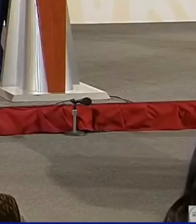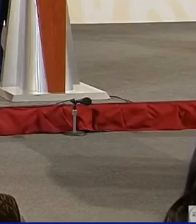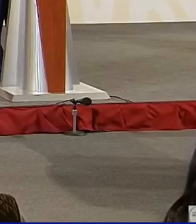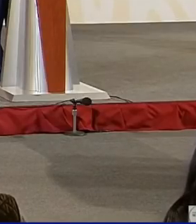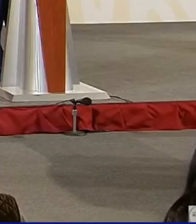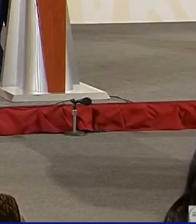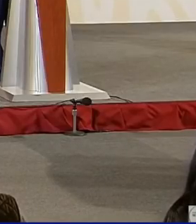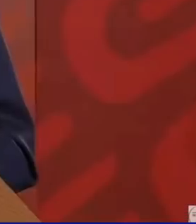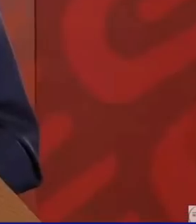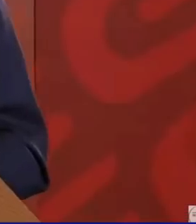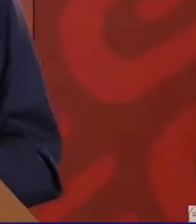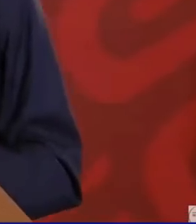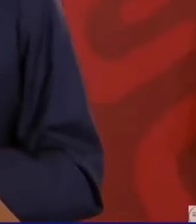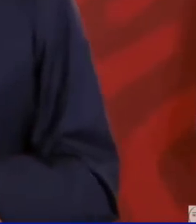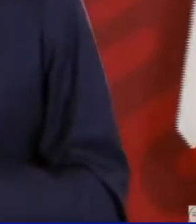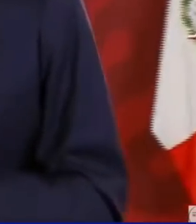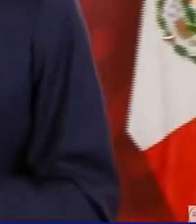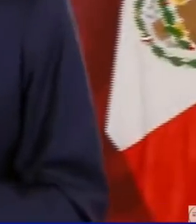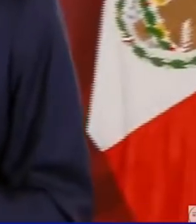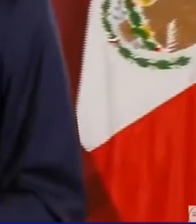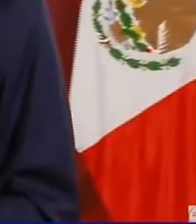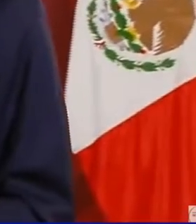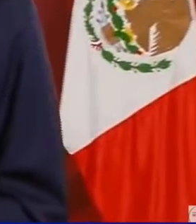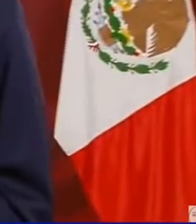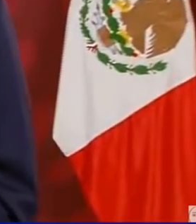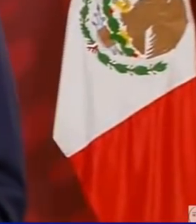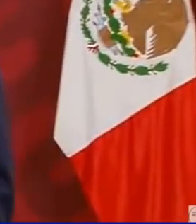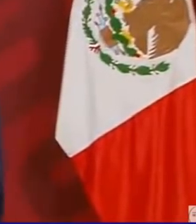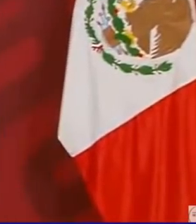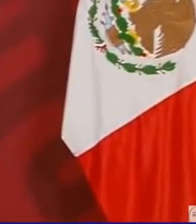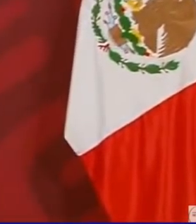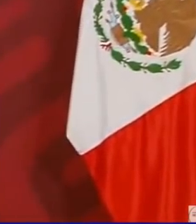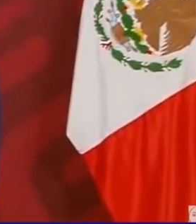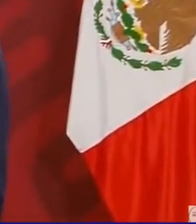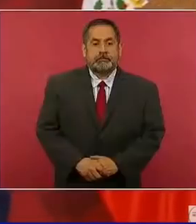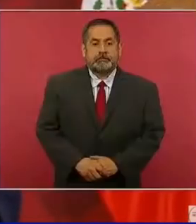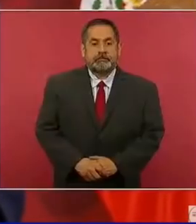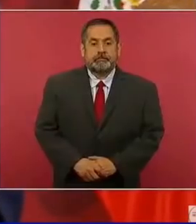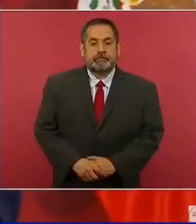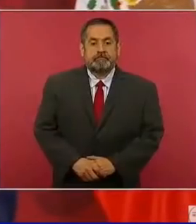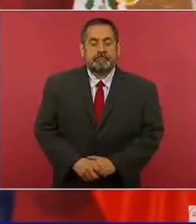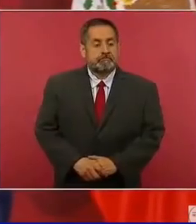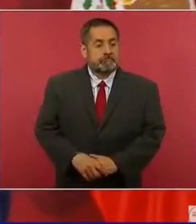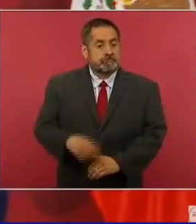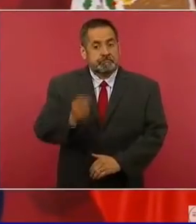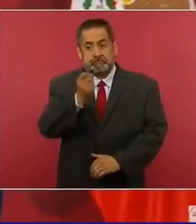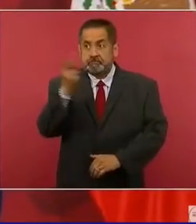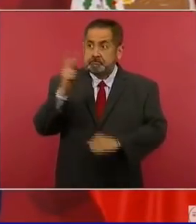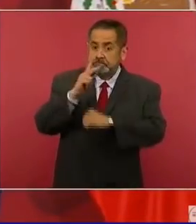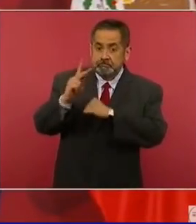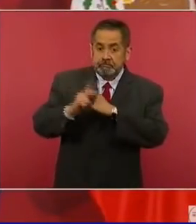y agreguen que llega uno a determinada edad y tiene una pensión.